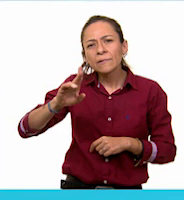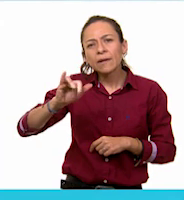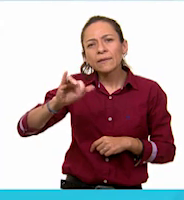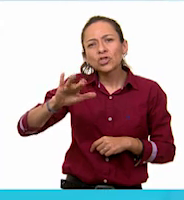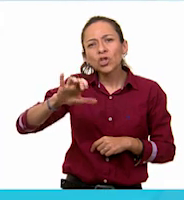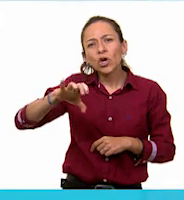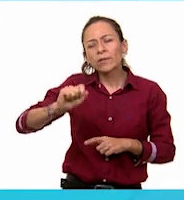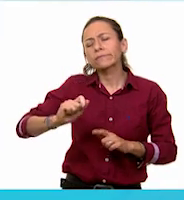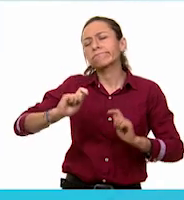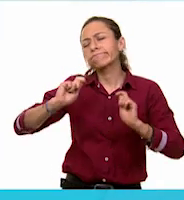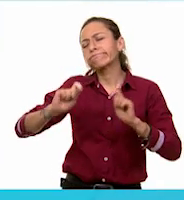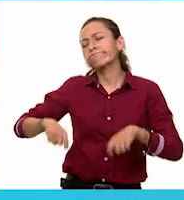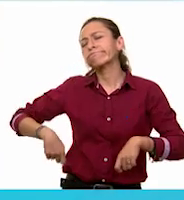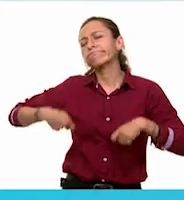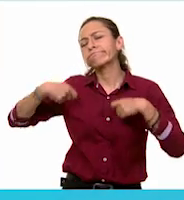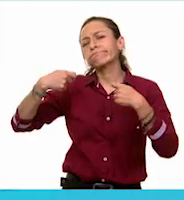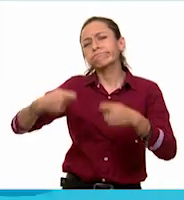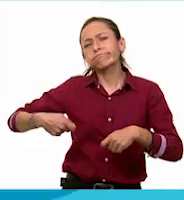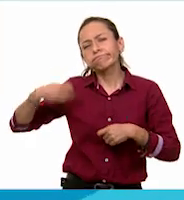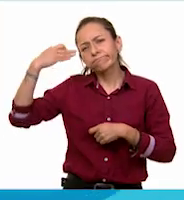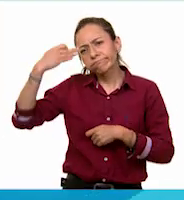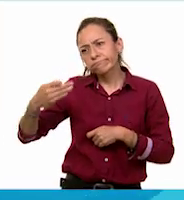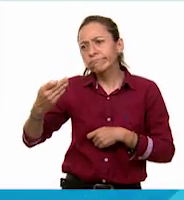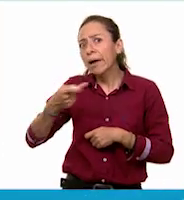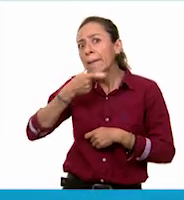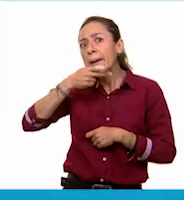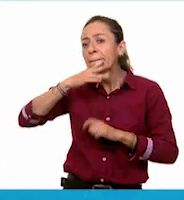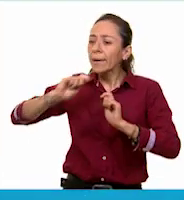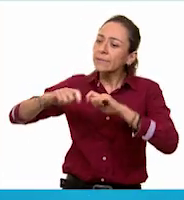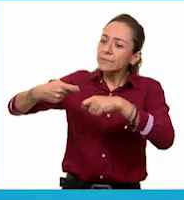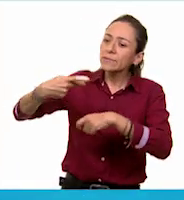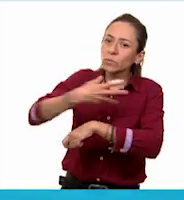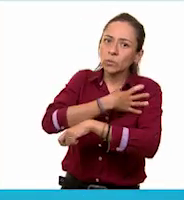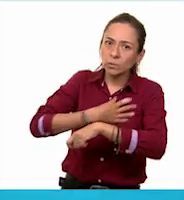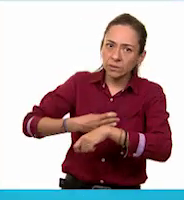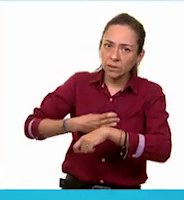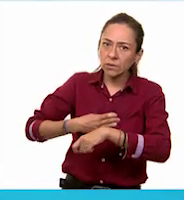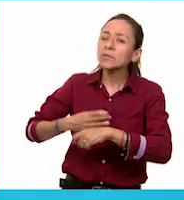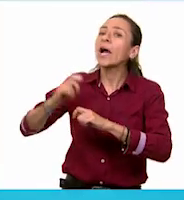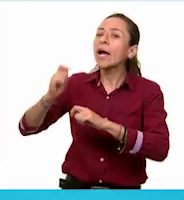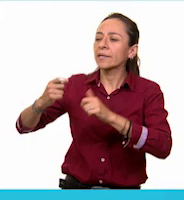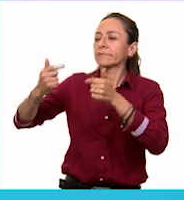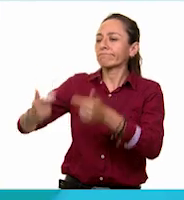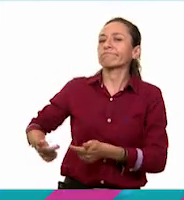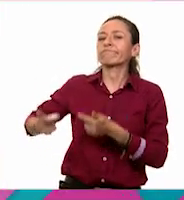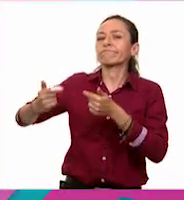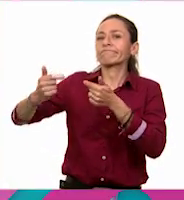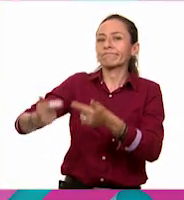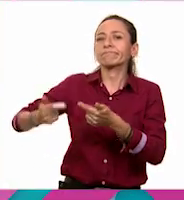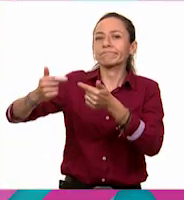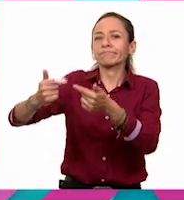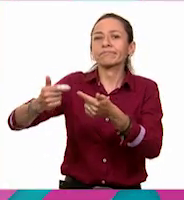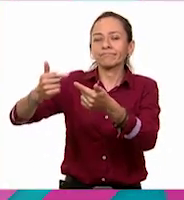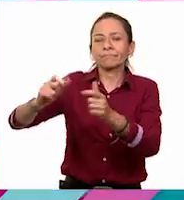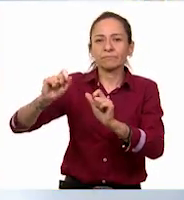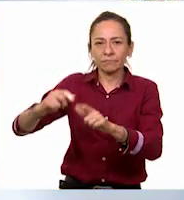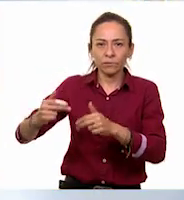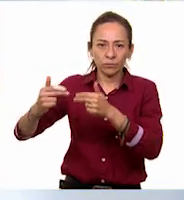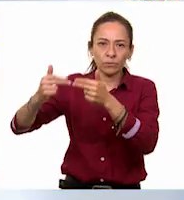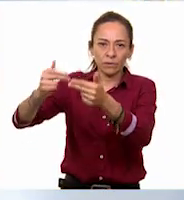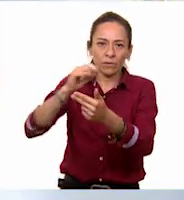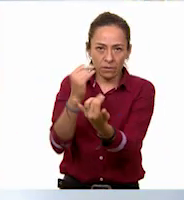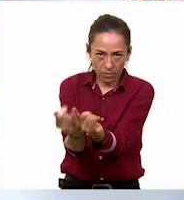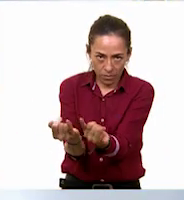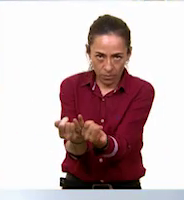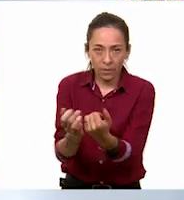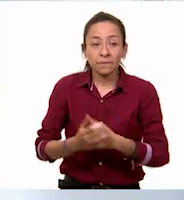A través del tiempo transmitidas de padres a hijos, es decir, de generación en generación. Y esta tarjeta yo